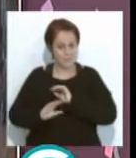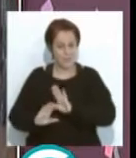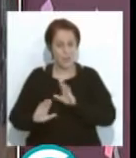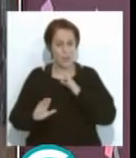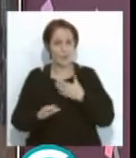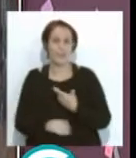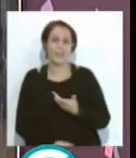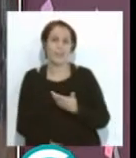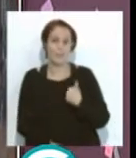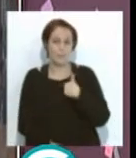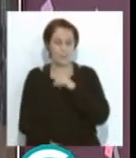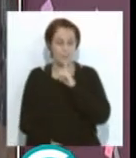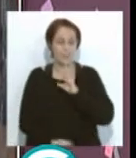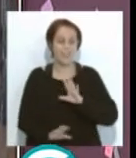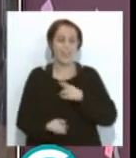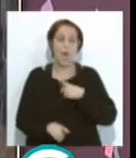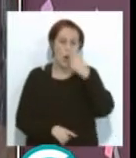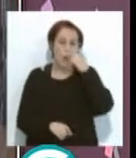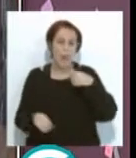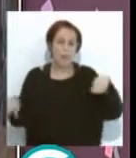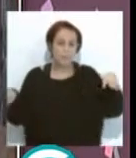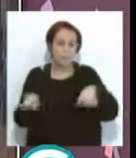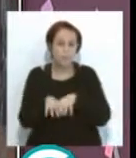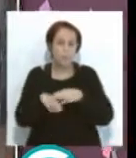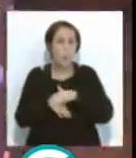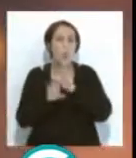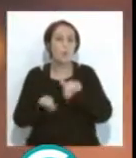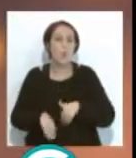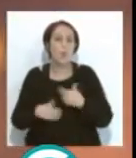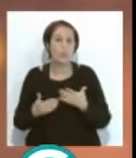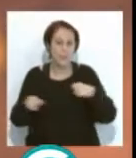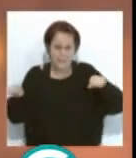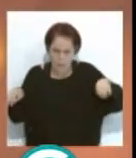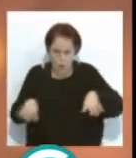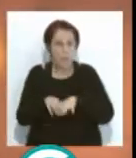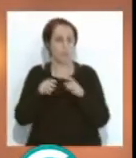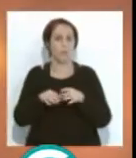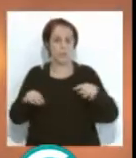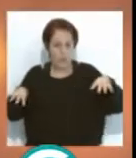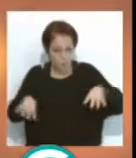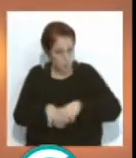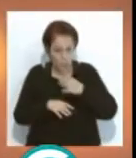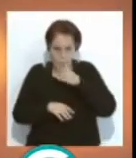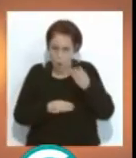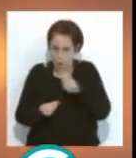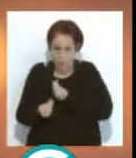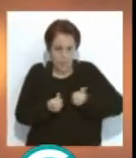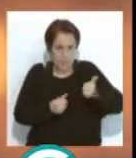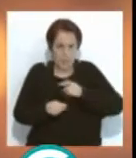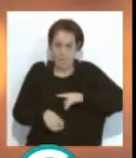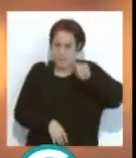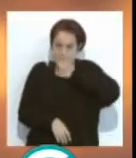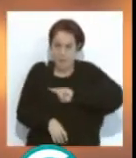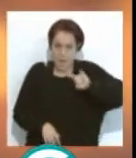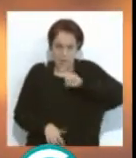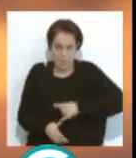¿os acordáis cuándo fue el último telonazo? ¿Telonazo? Telonazo, telonazo, telonazo porque el ambiente del falla se